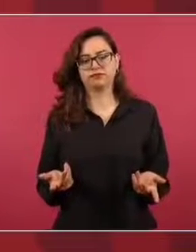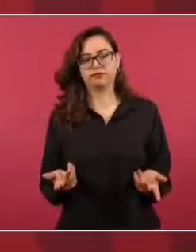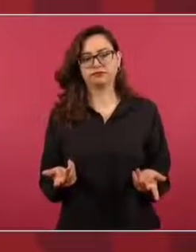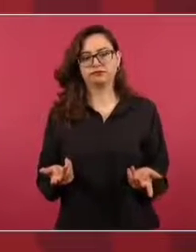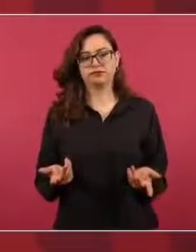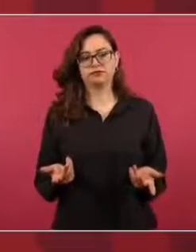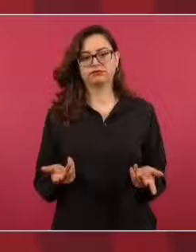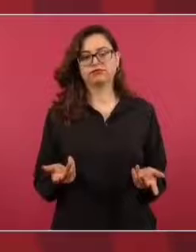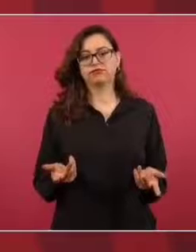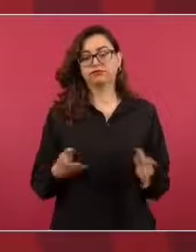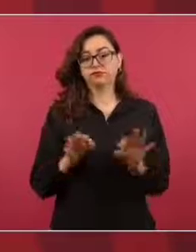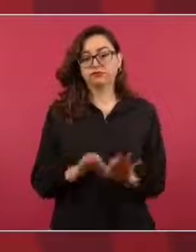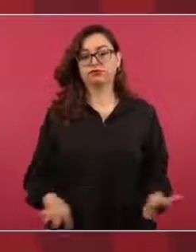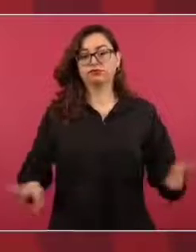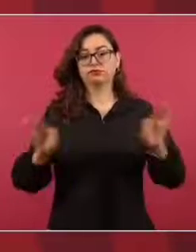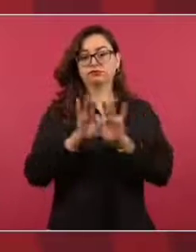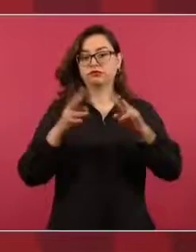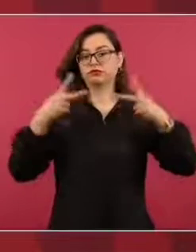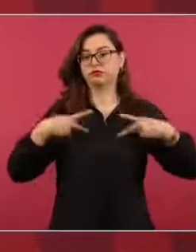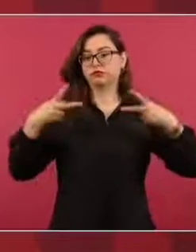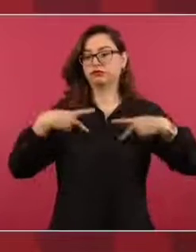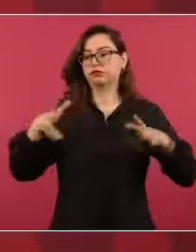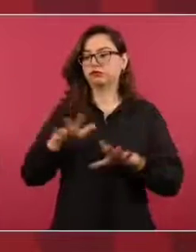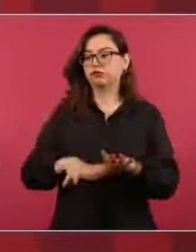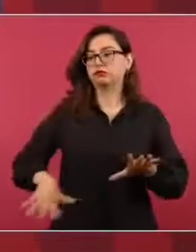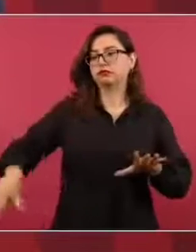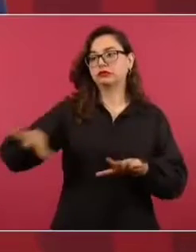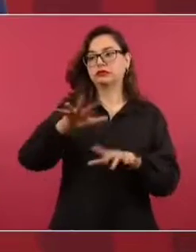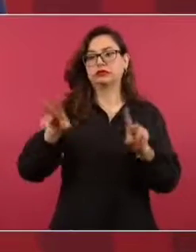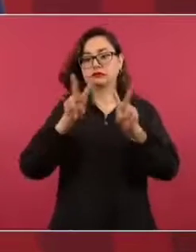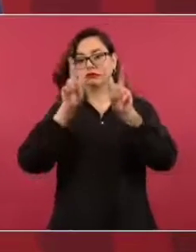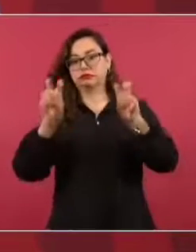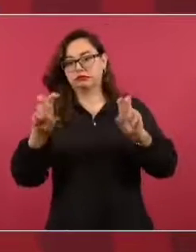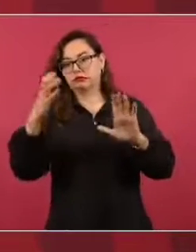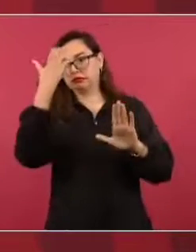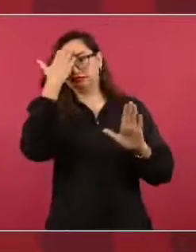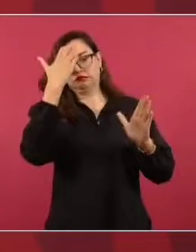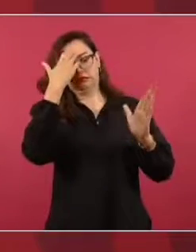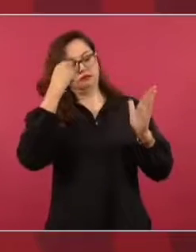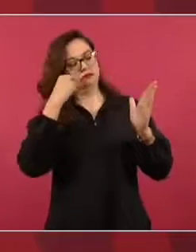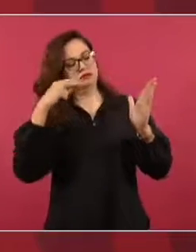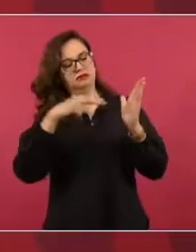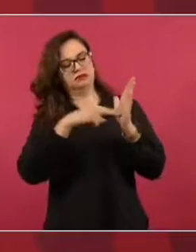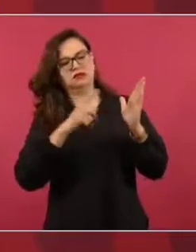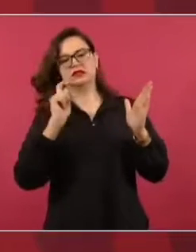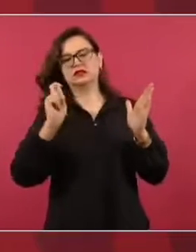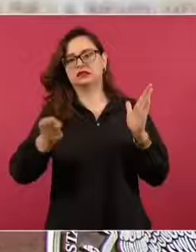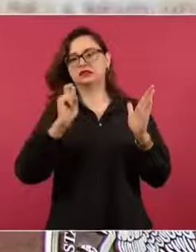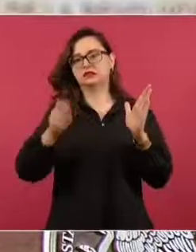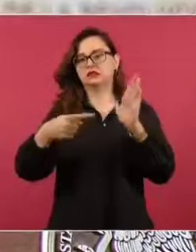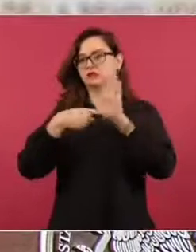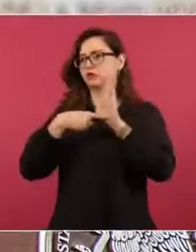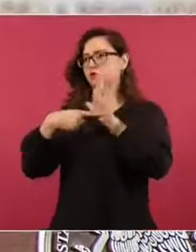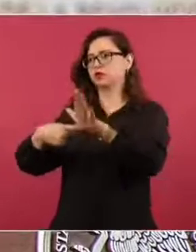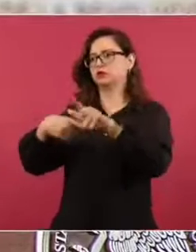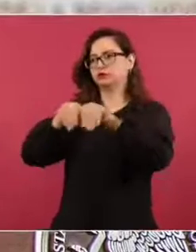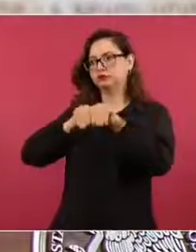interesa mucho que la gente tenga la